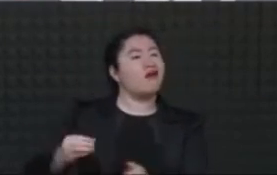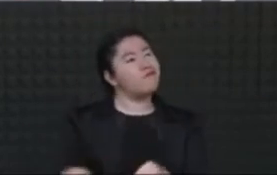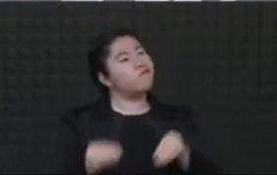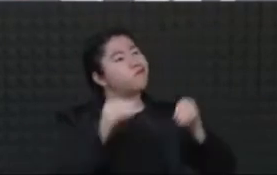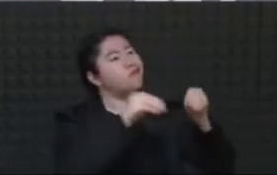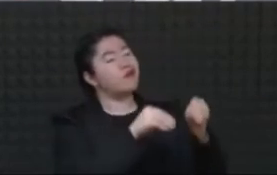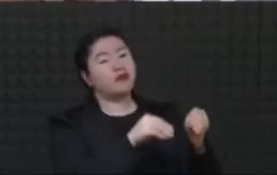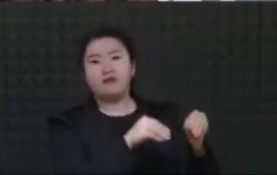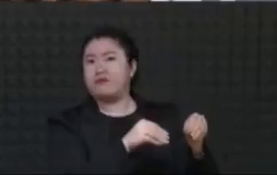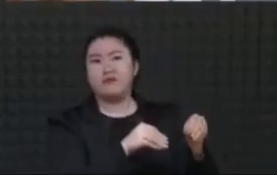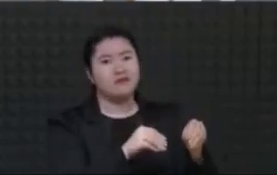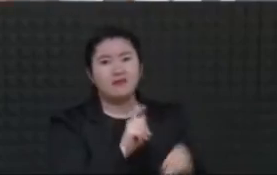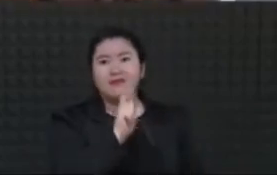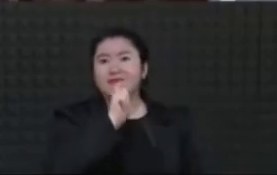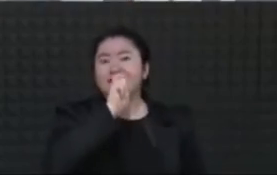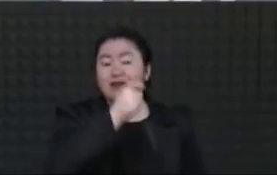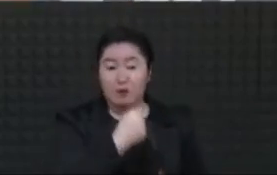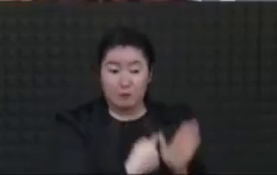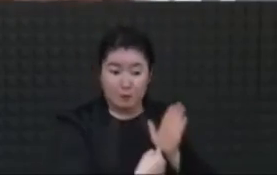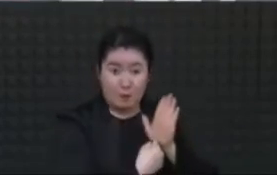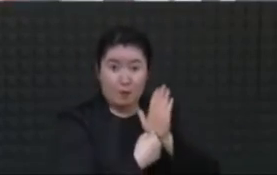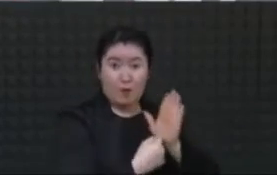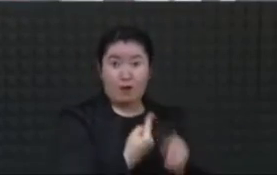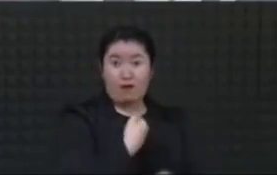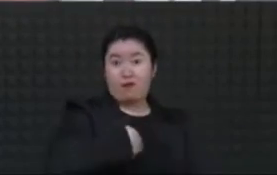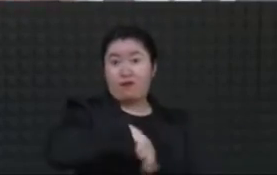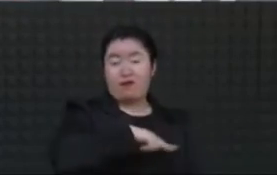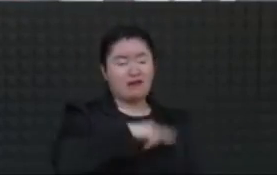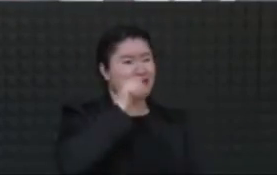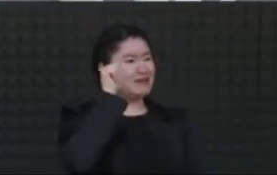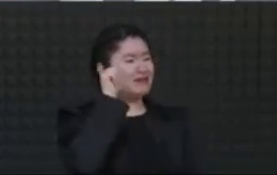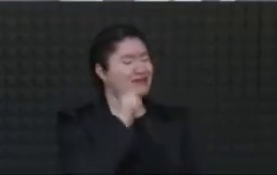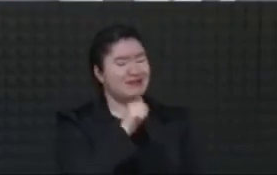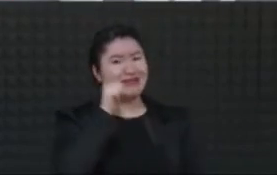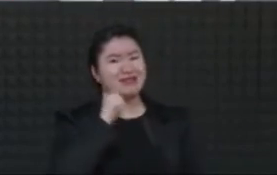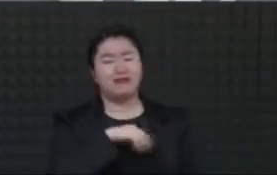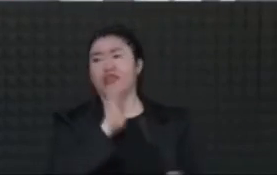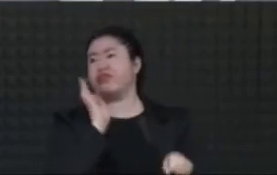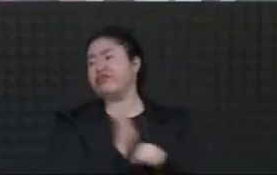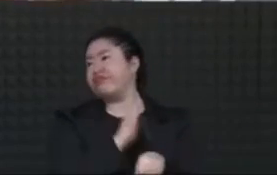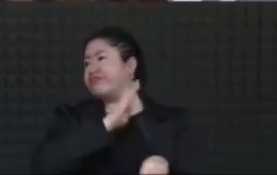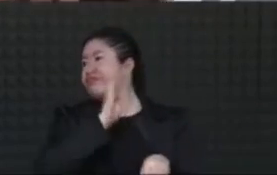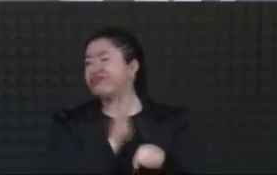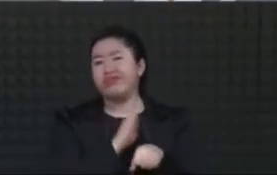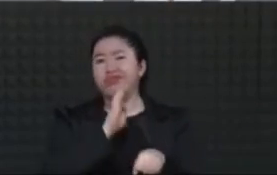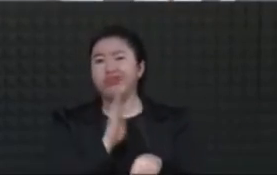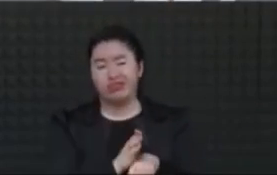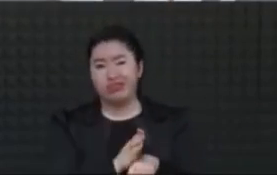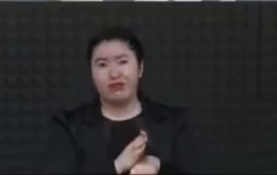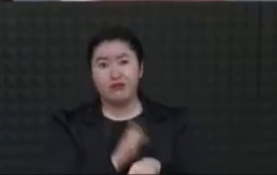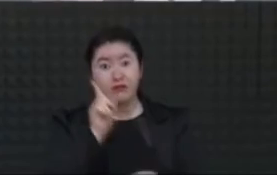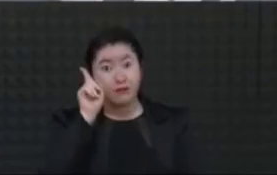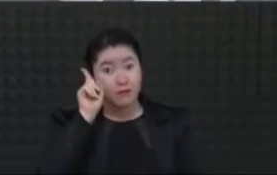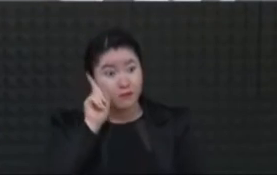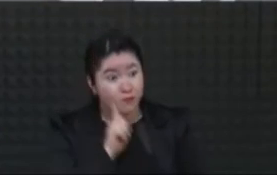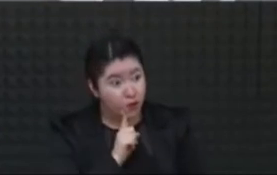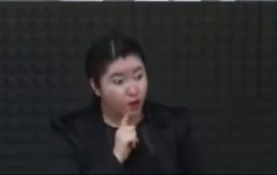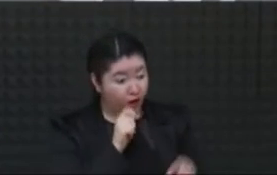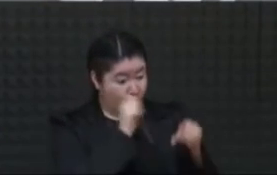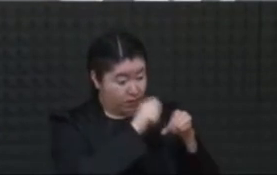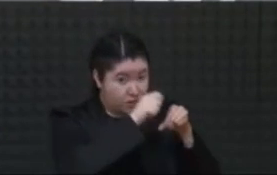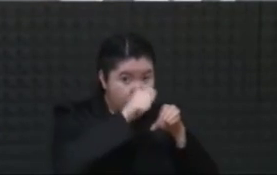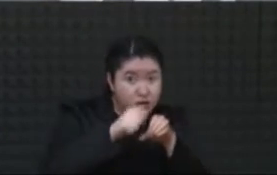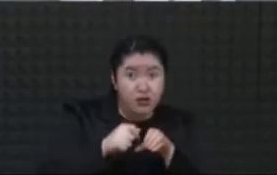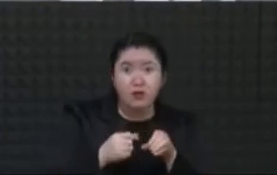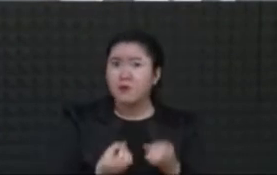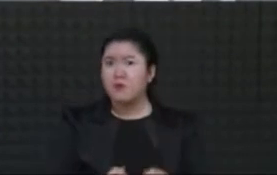reivindicarnos porque seguimos siendo las últimas. ¿Cuántos monumentos hay a las mujeres en cualquier etapa